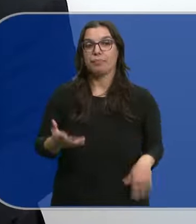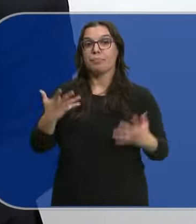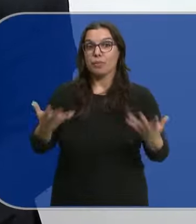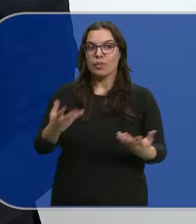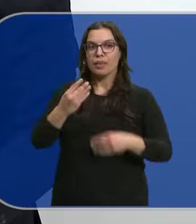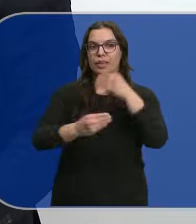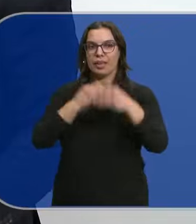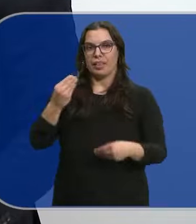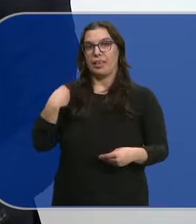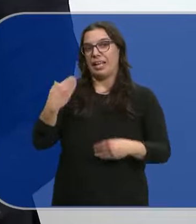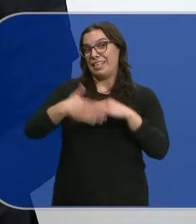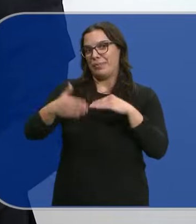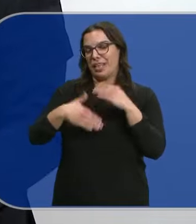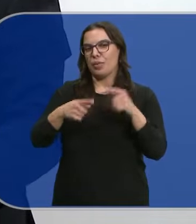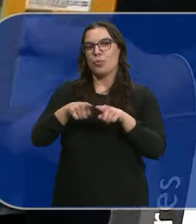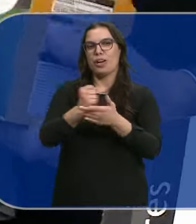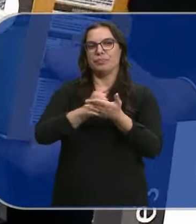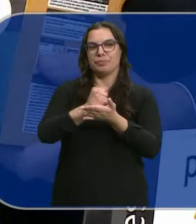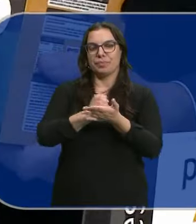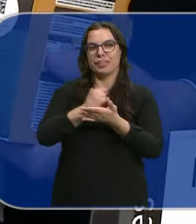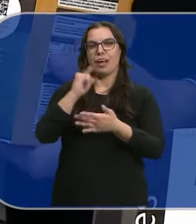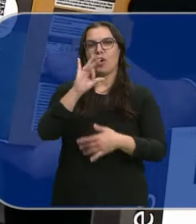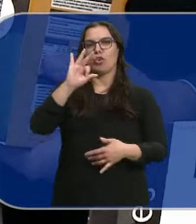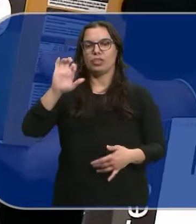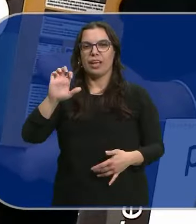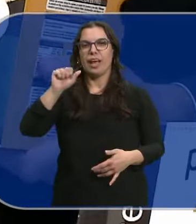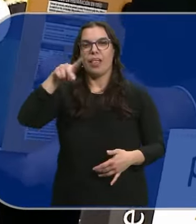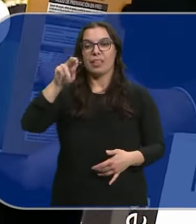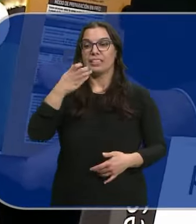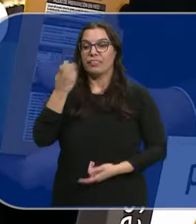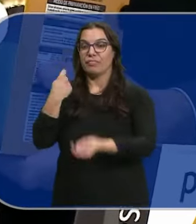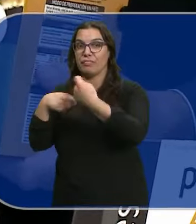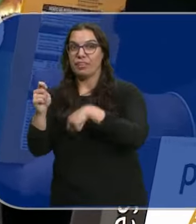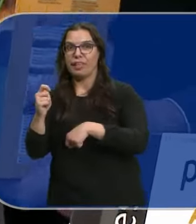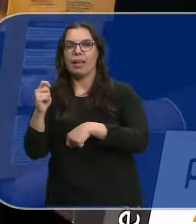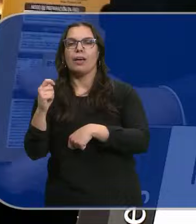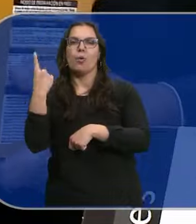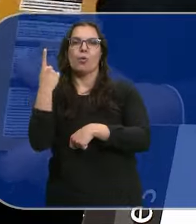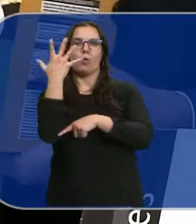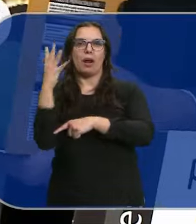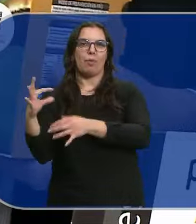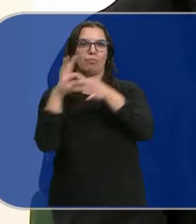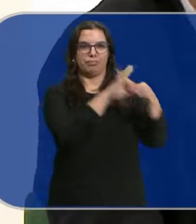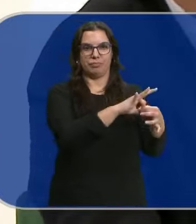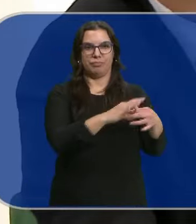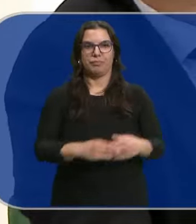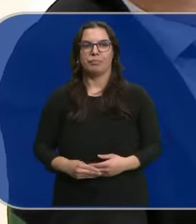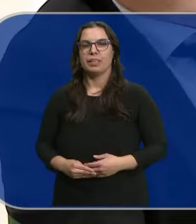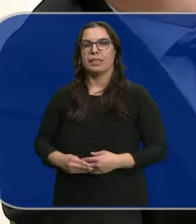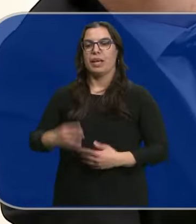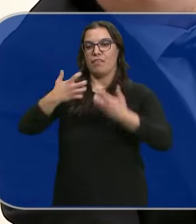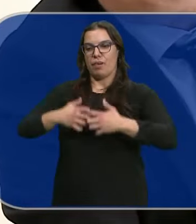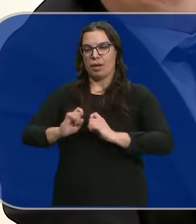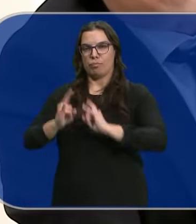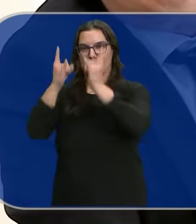ello Han sacado esta edición limitada Receta del chef José Andrés Con cada venta Plantarán un árbol En Villar de Ciervos Después de haber Levantado la fábrica Y